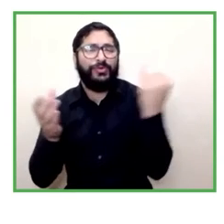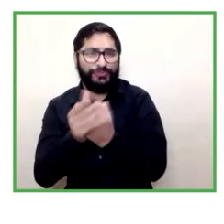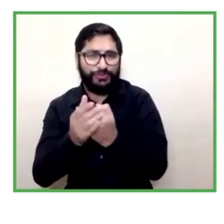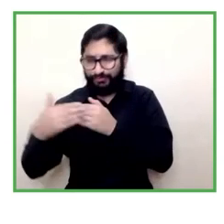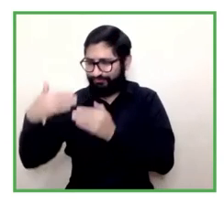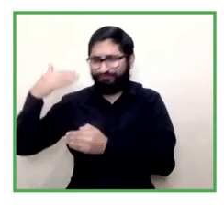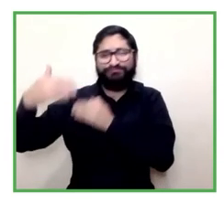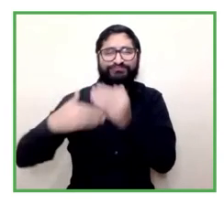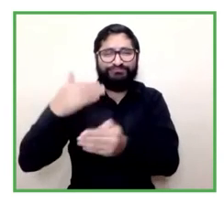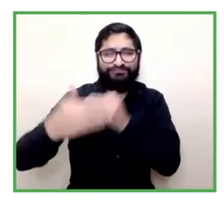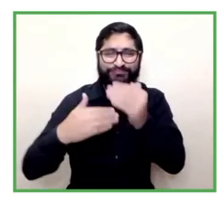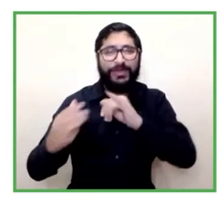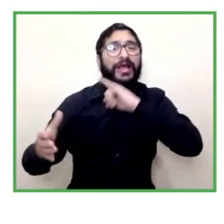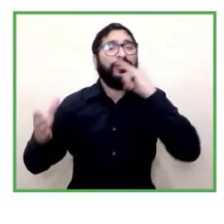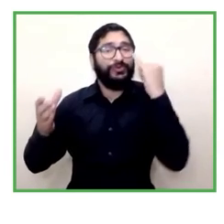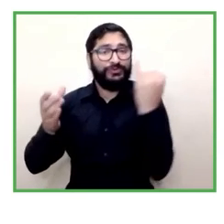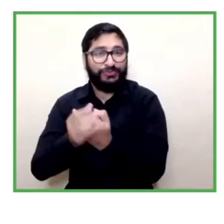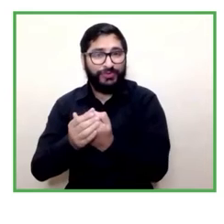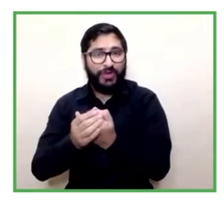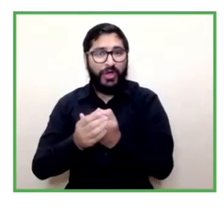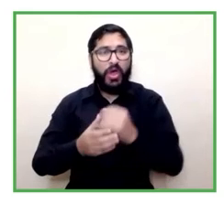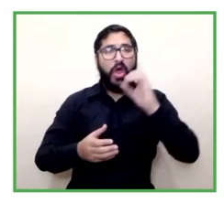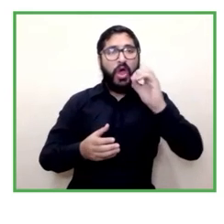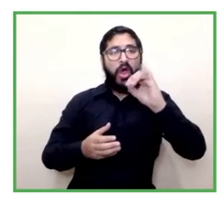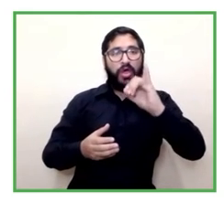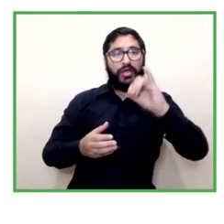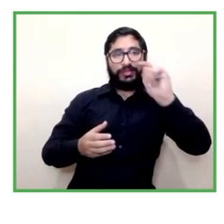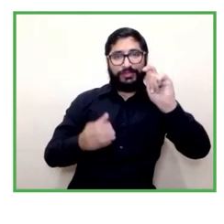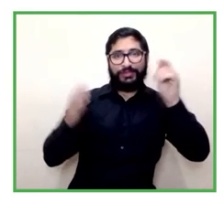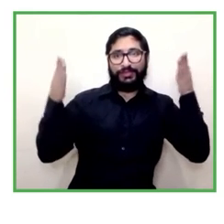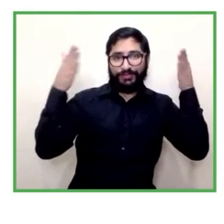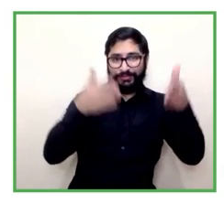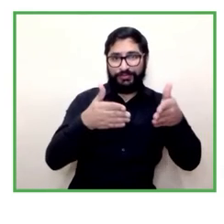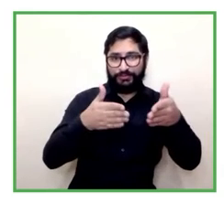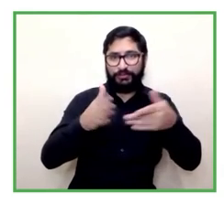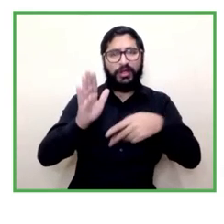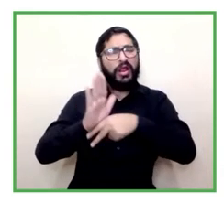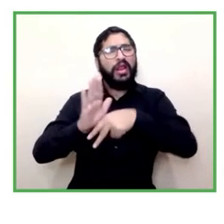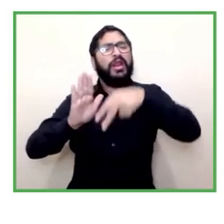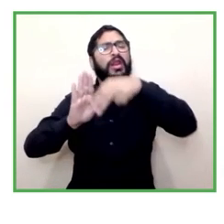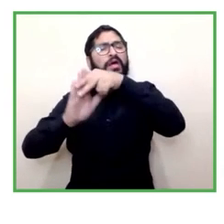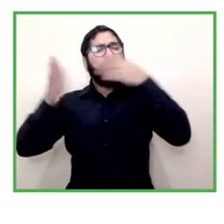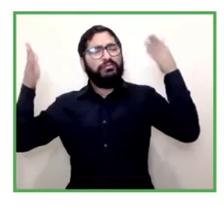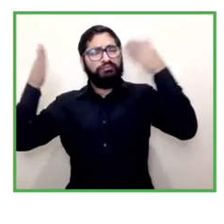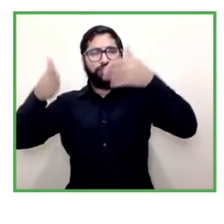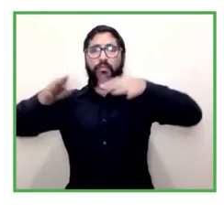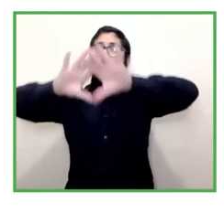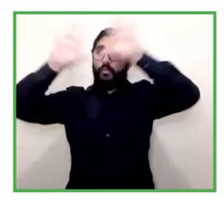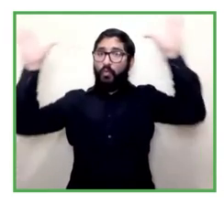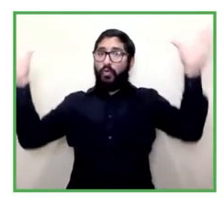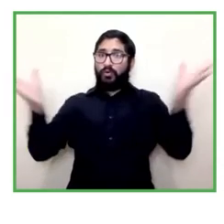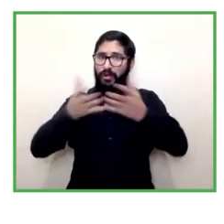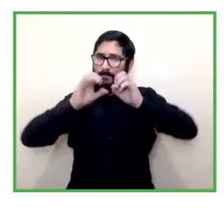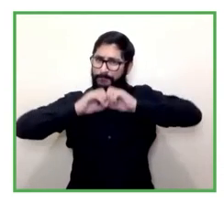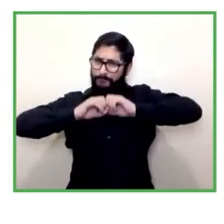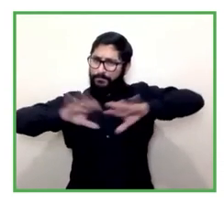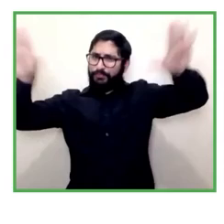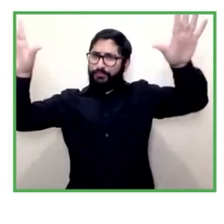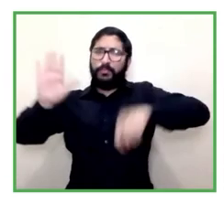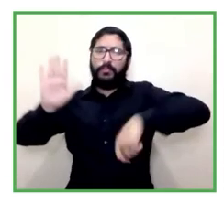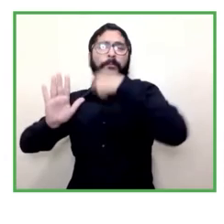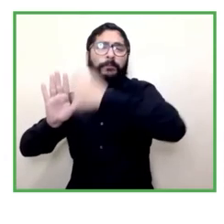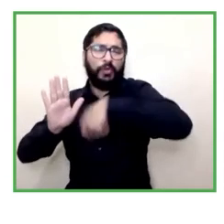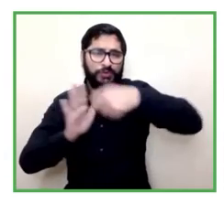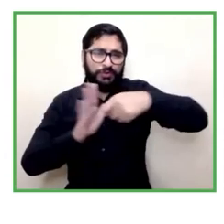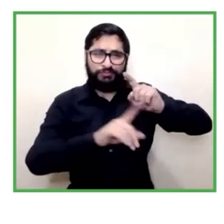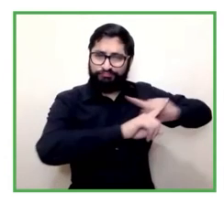hoy a nivel global y también Civo Project no me cabe ni una duda es el tema central del acompañamiento a la